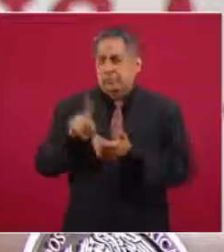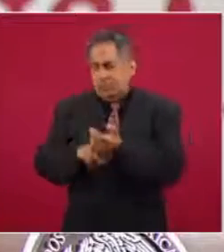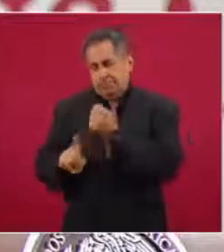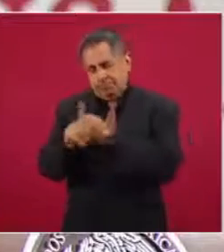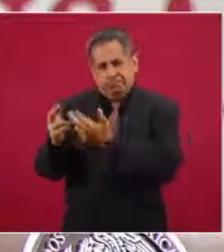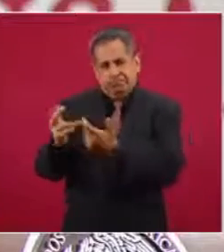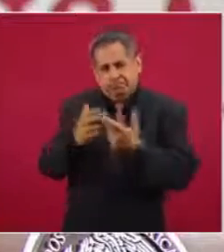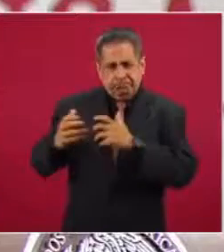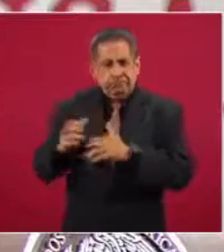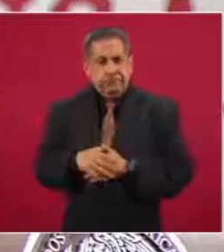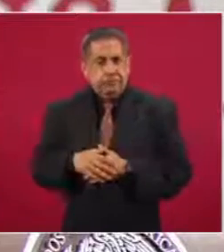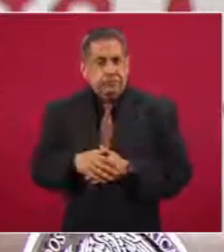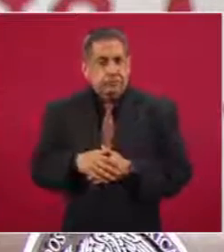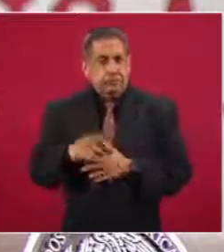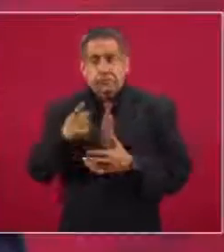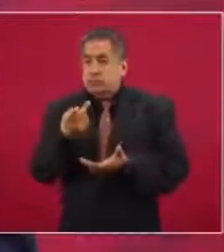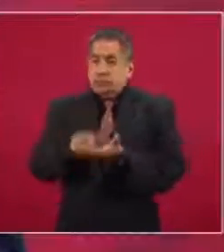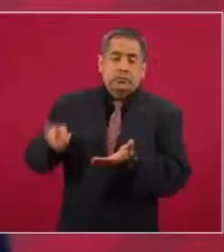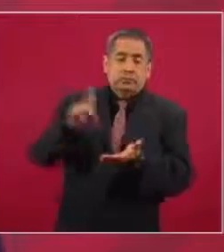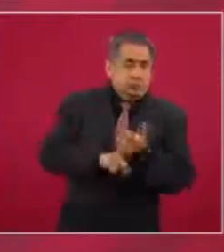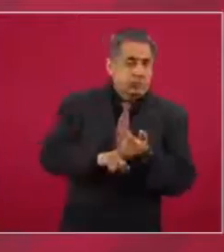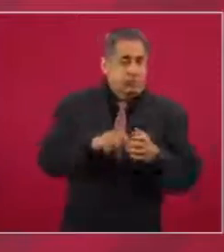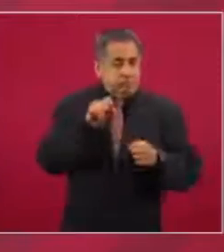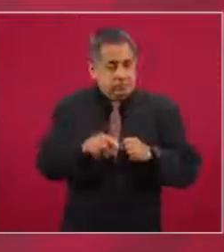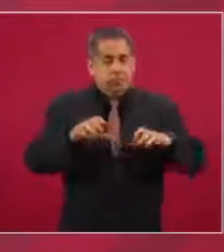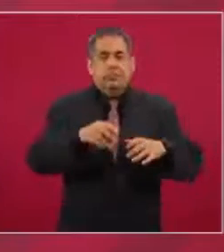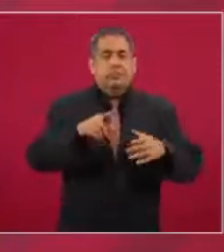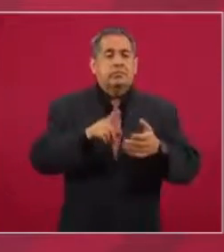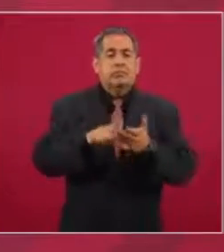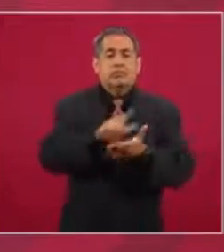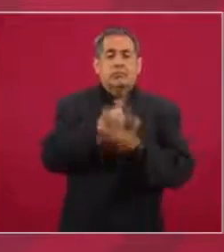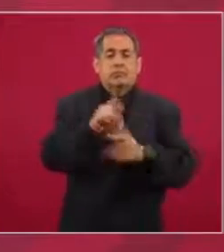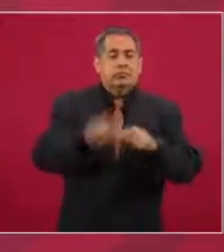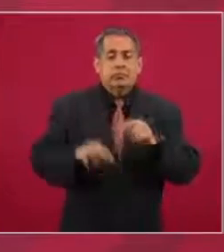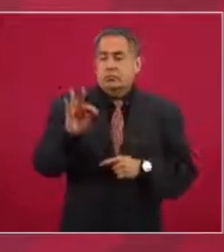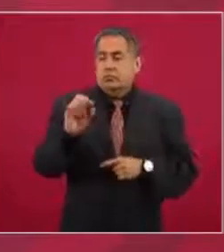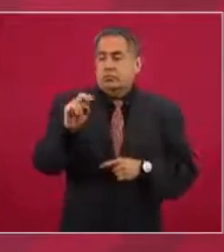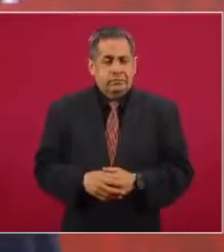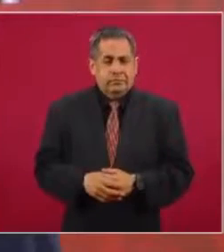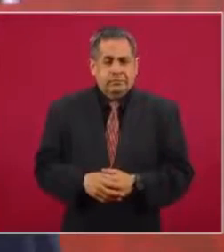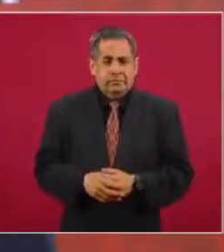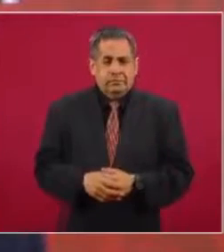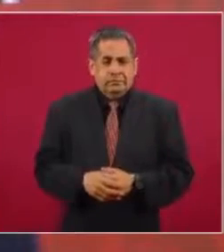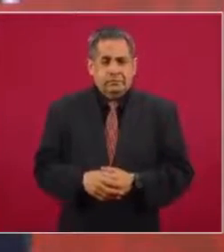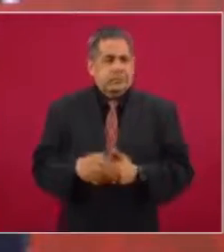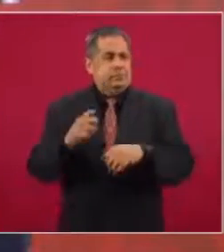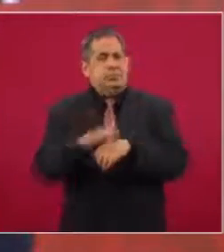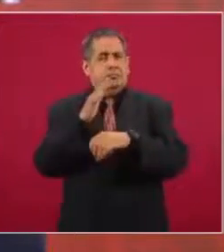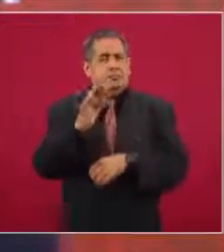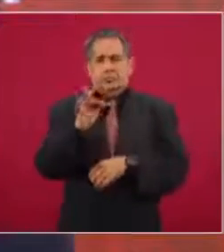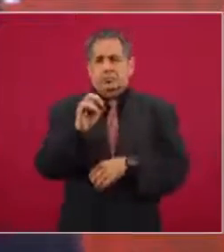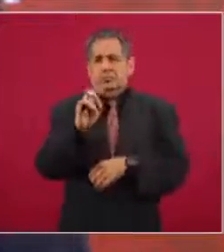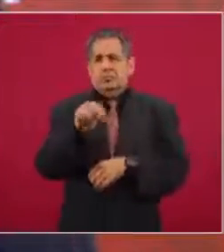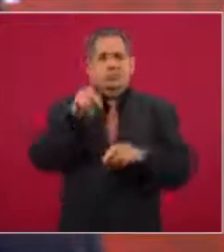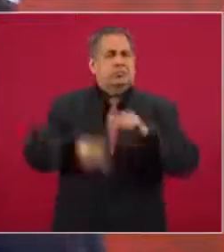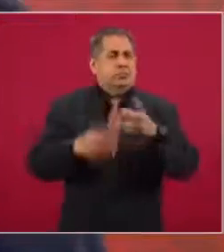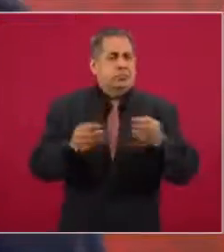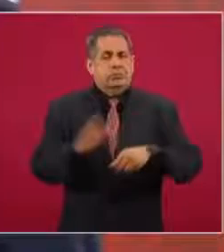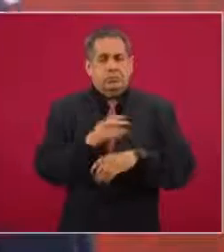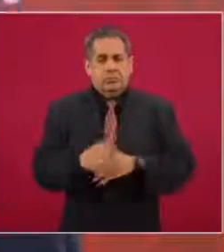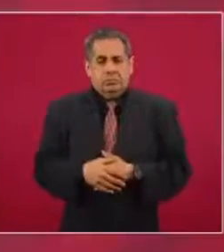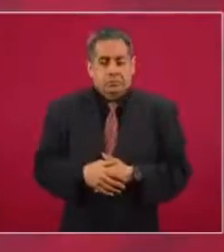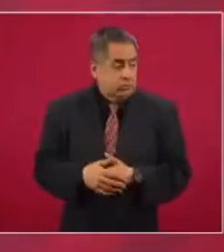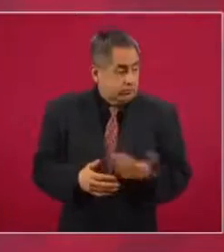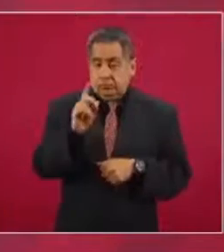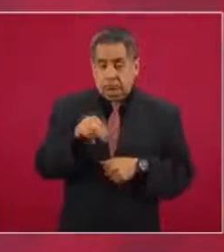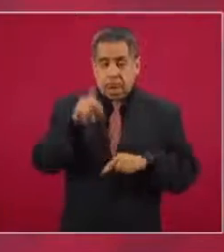daños y al mismo tiempo se está desapareciendo el Fondén. ¿Por qué desaparecer el Fondén? ¿Por qué vamos